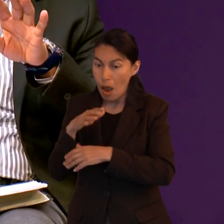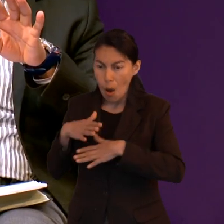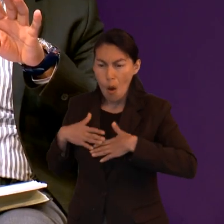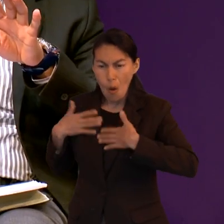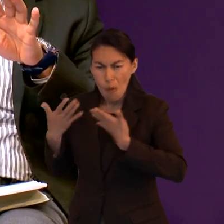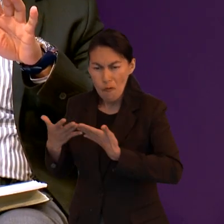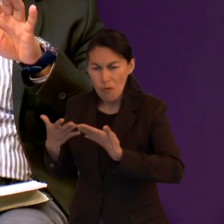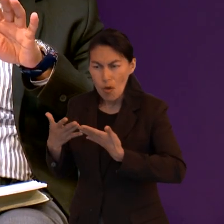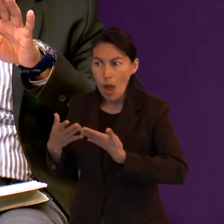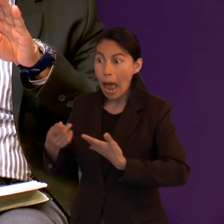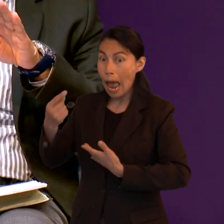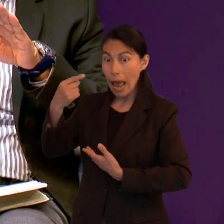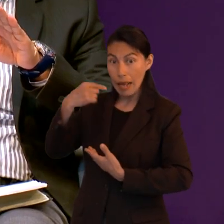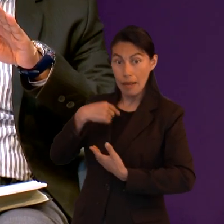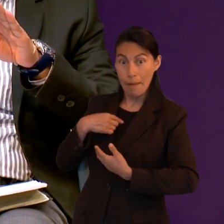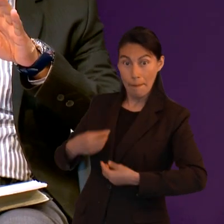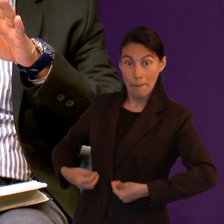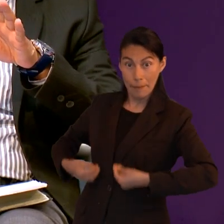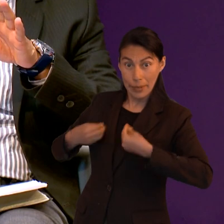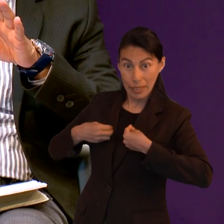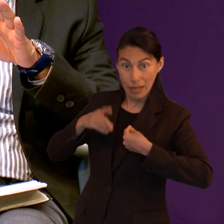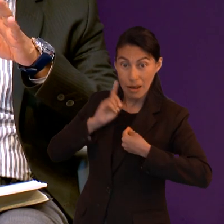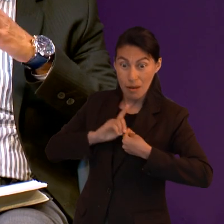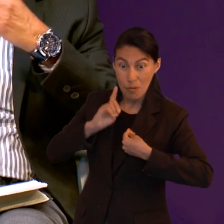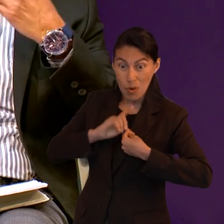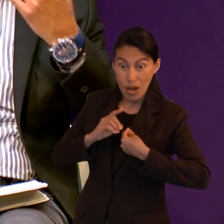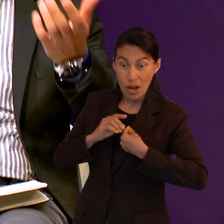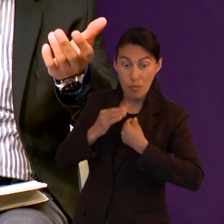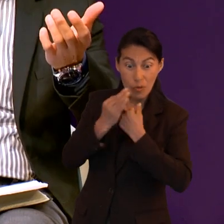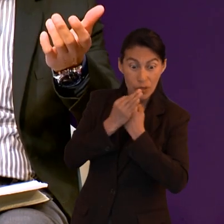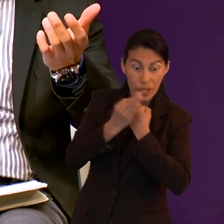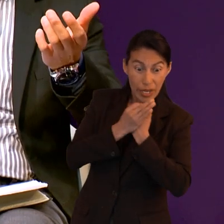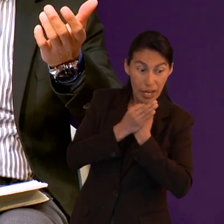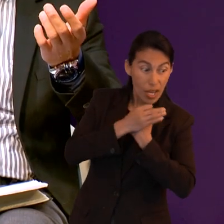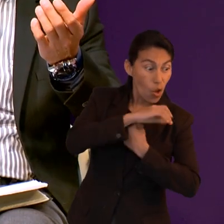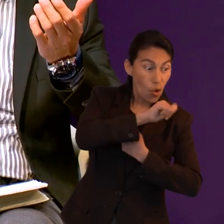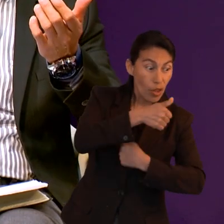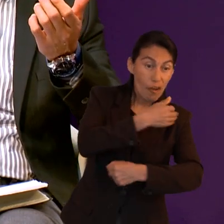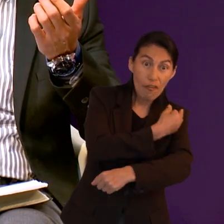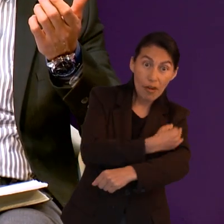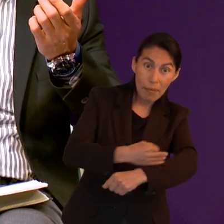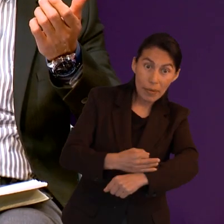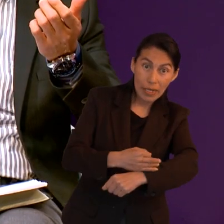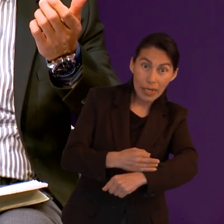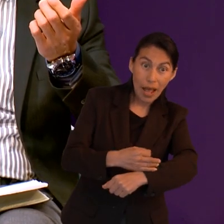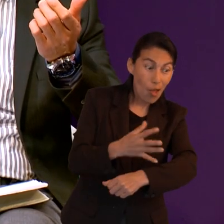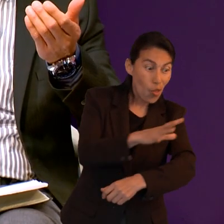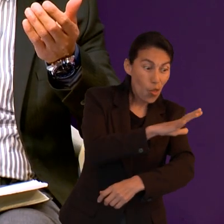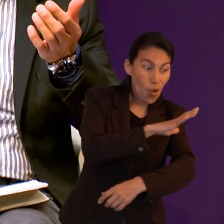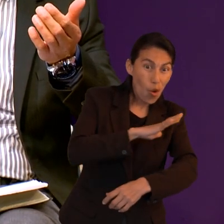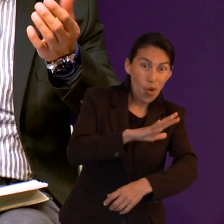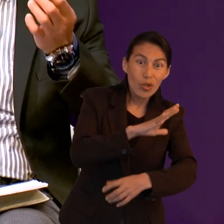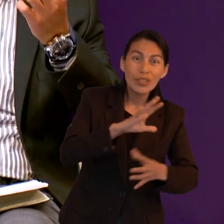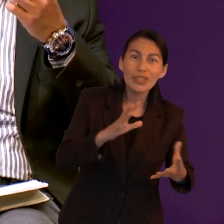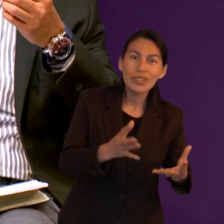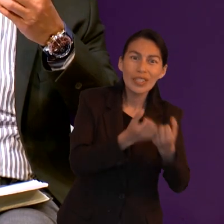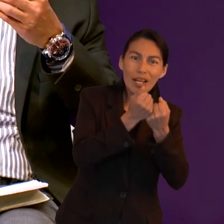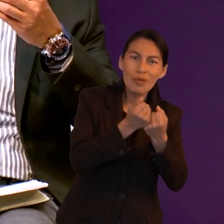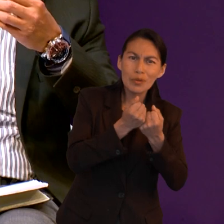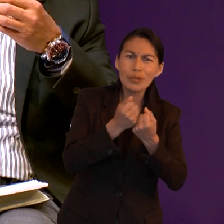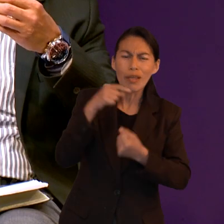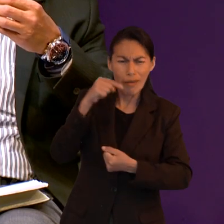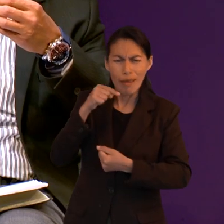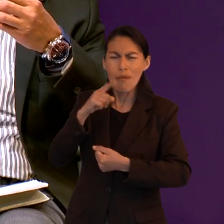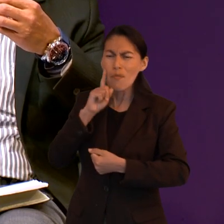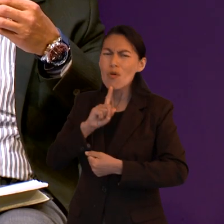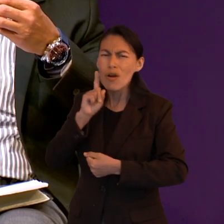guardar la vida de ella y de toda su familia que es algo muy interesante que a través de la fe de esta